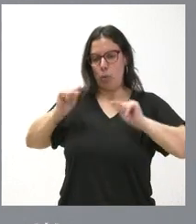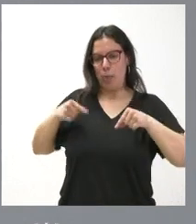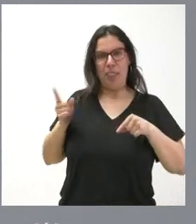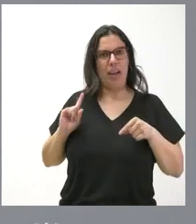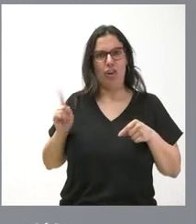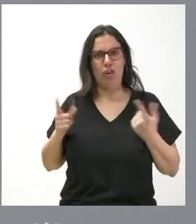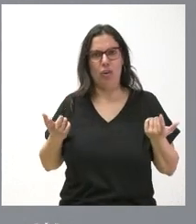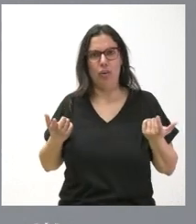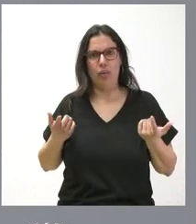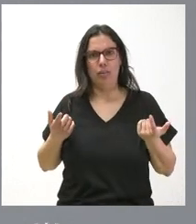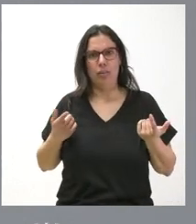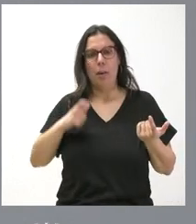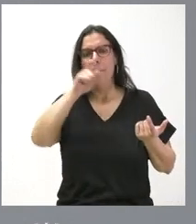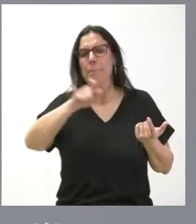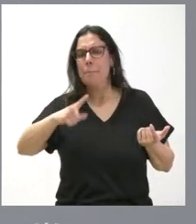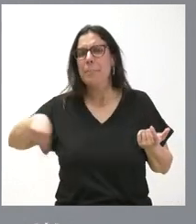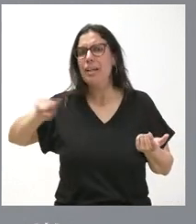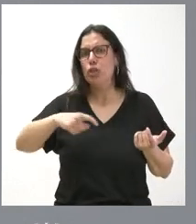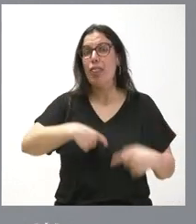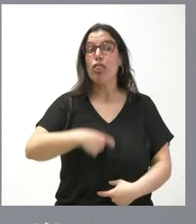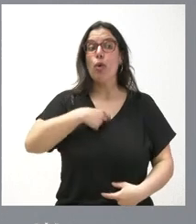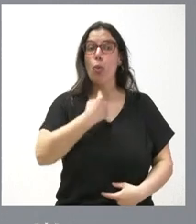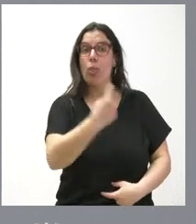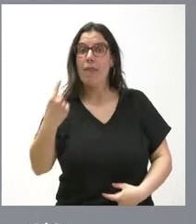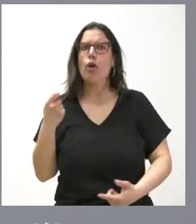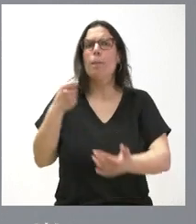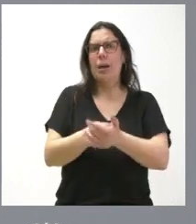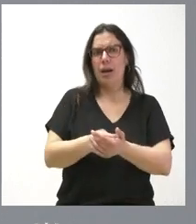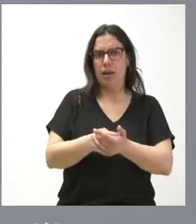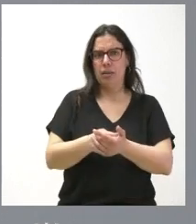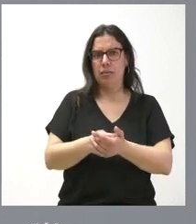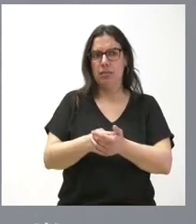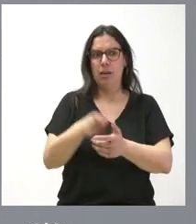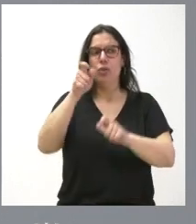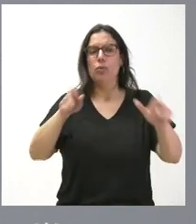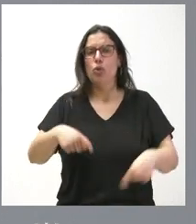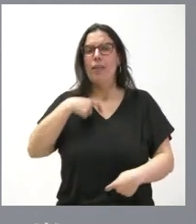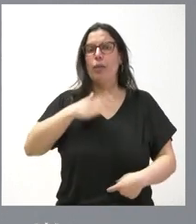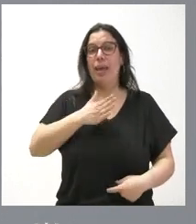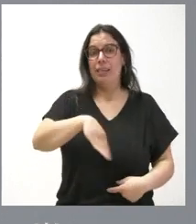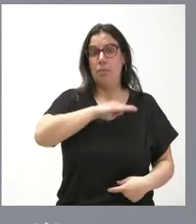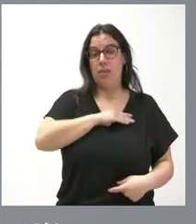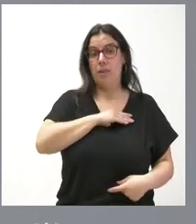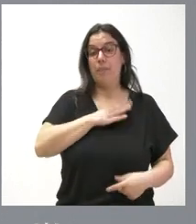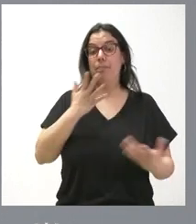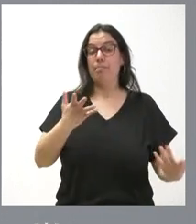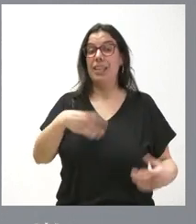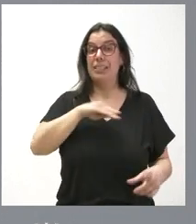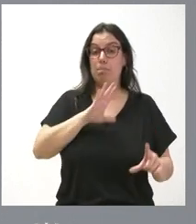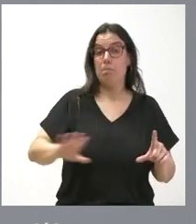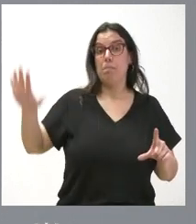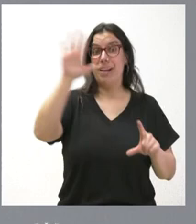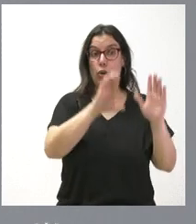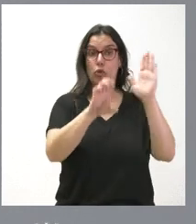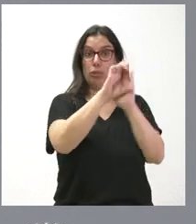pagan las comunidades autónomas. No, los impuestos los pagan los ciudadanos, los pagan los españoles. Y en España, por la Constitución española,